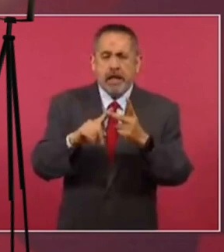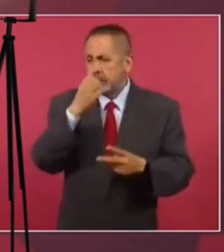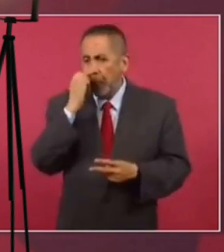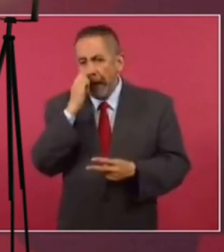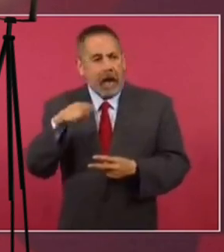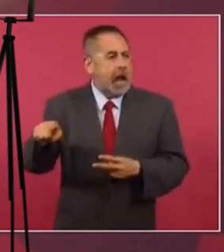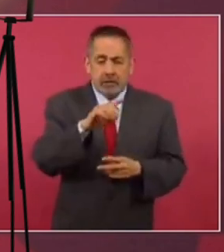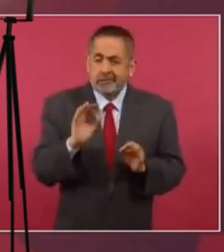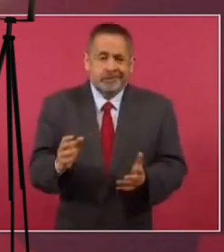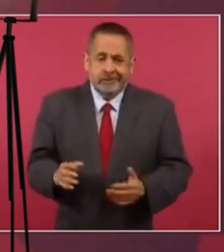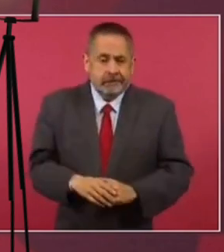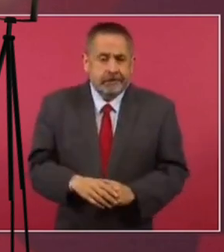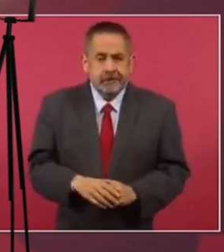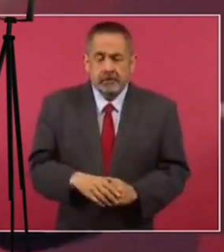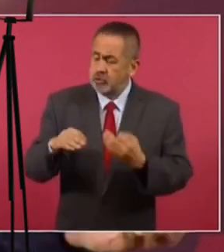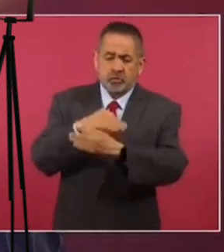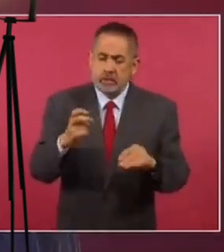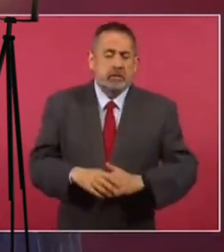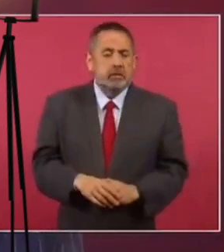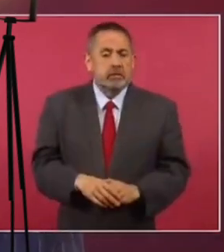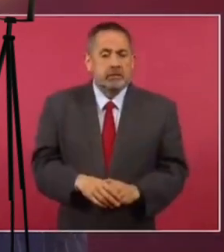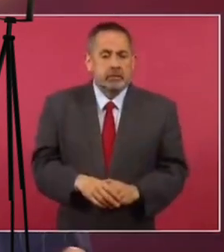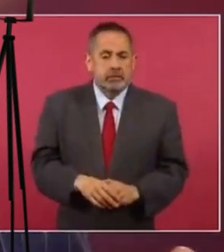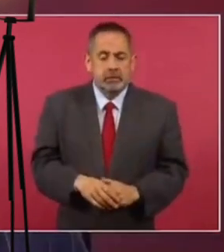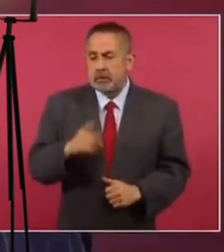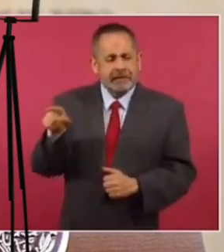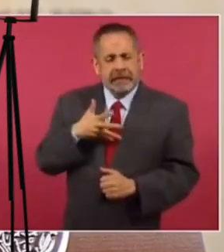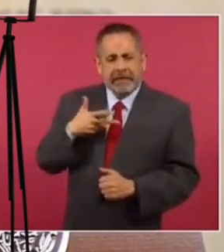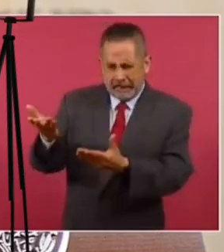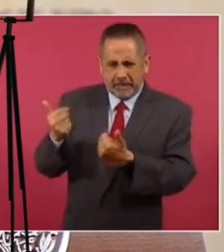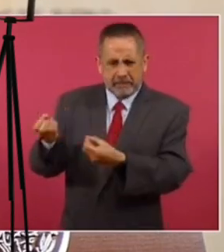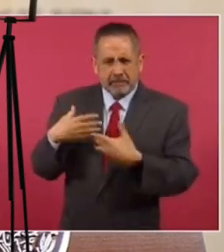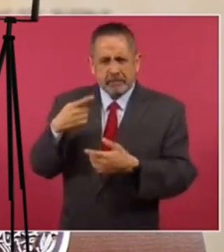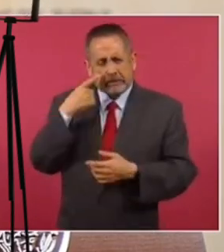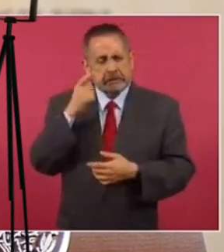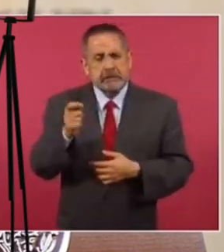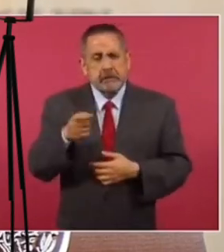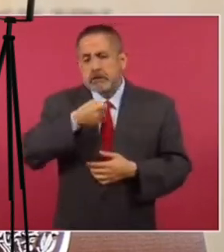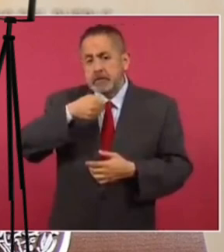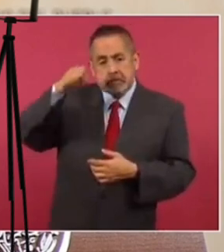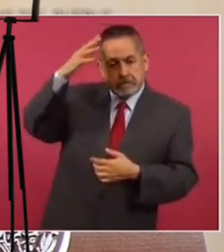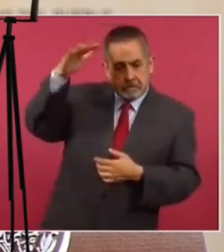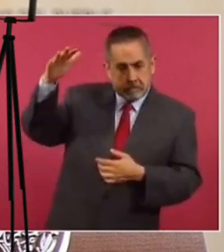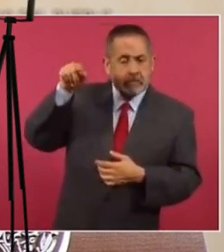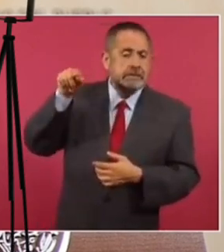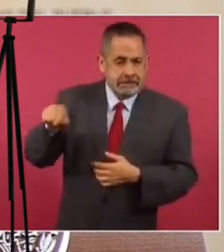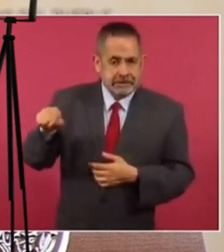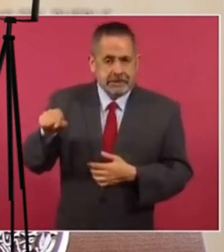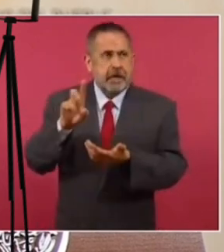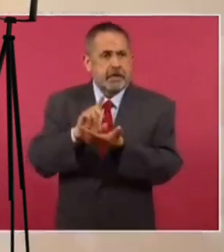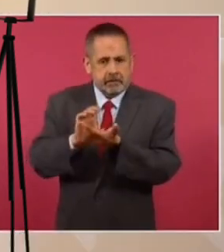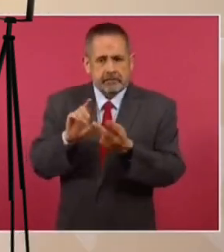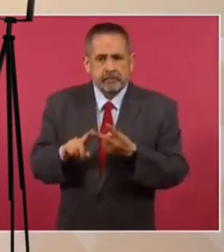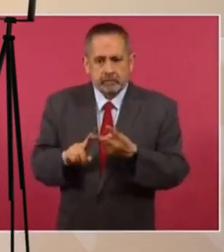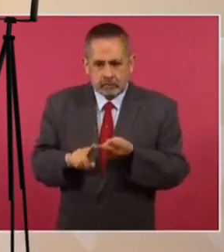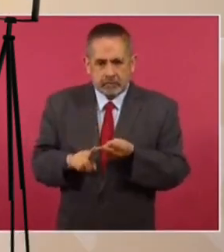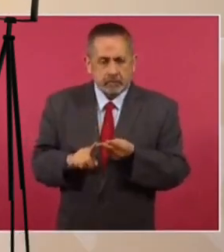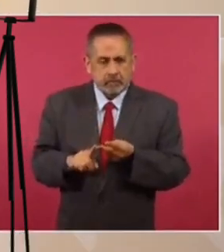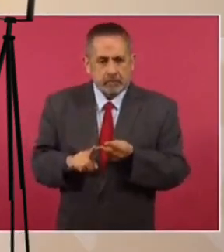escuela, en todo. A mí me da mucho gusto que de adultos mayores, de discapacidad,